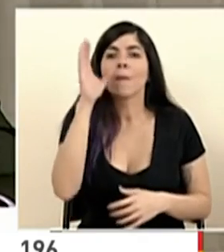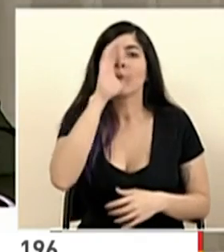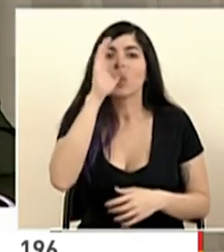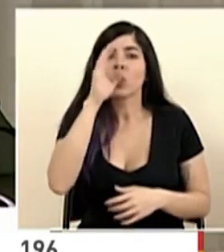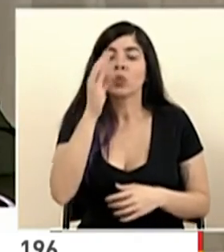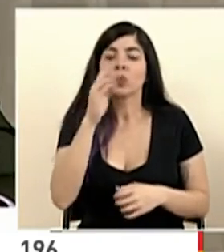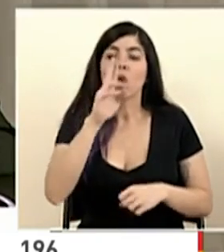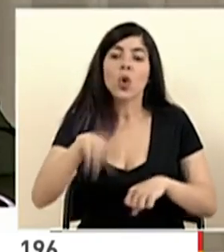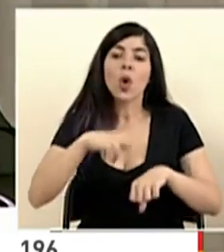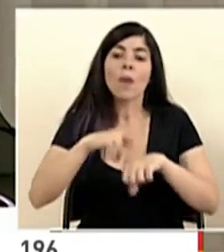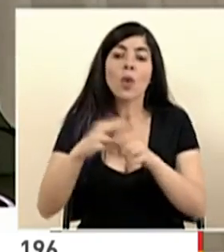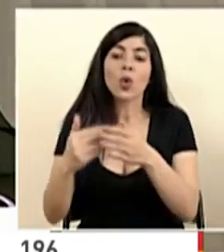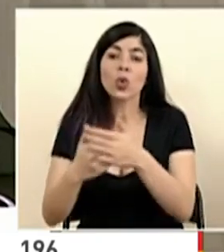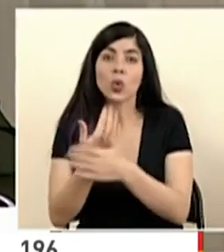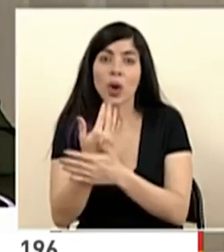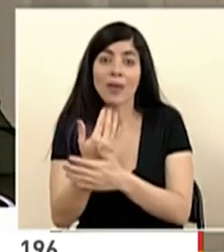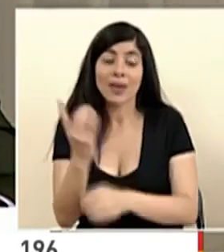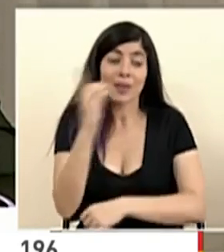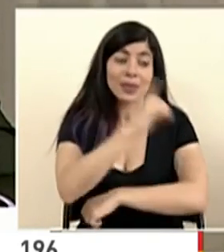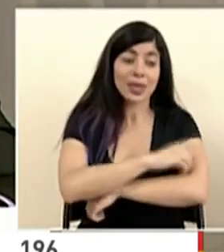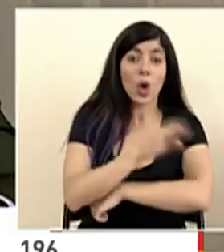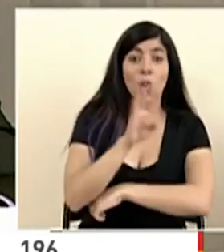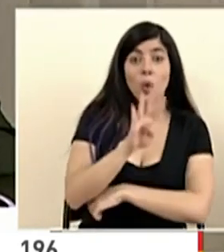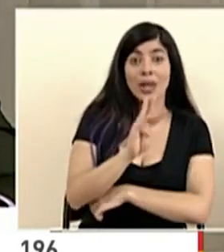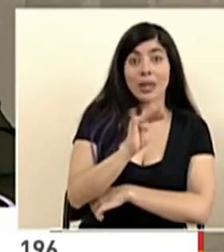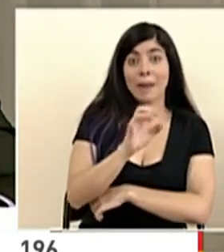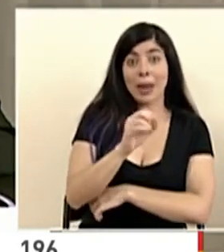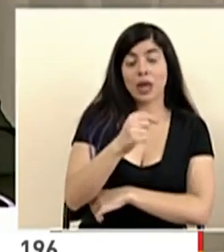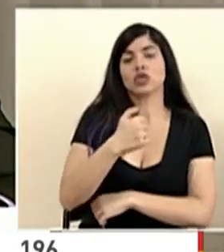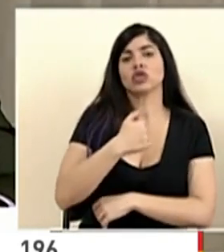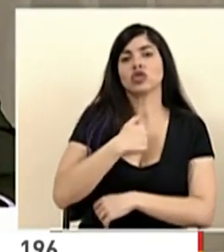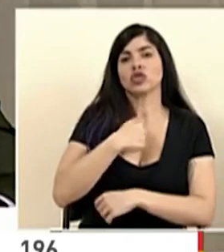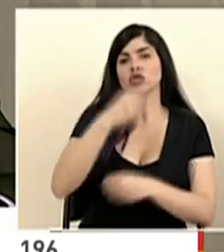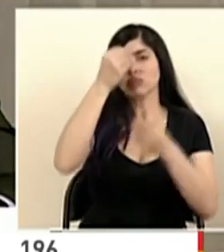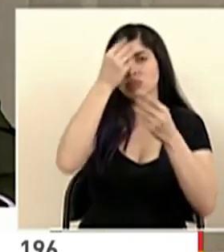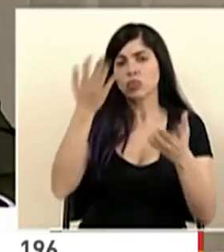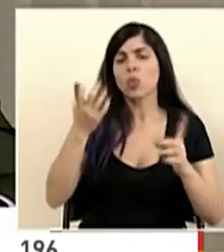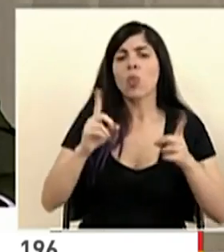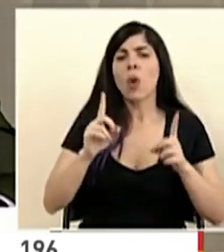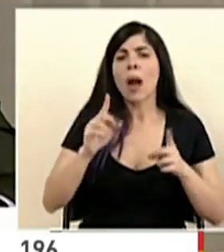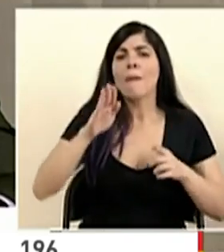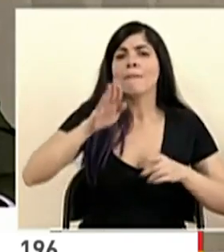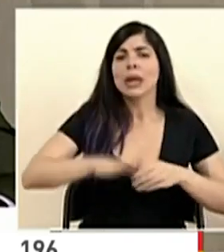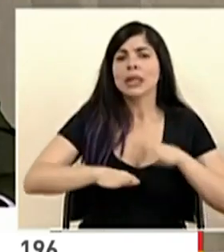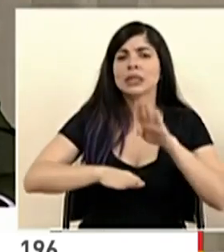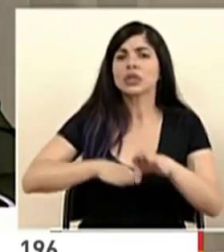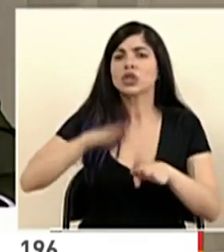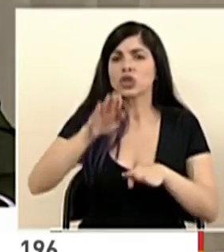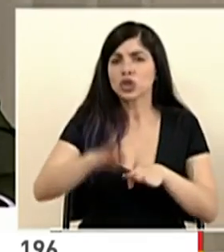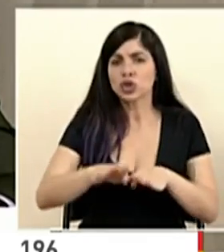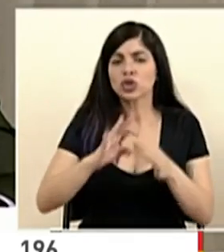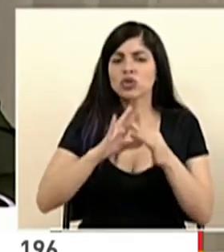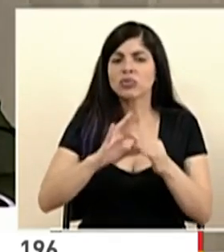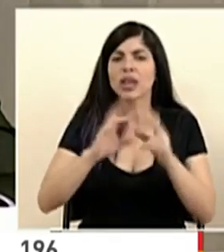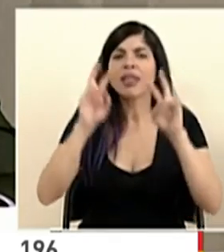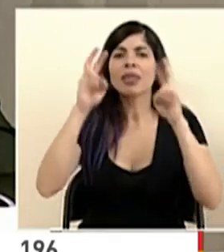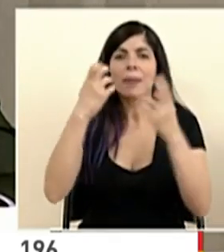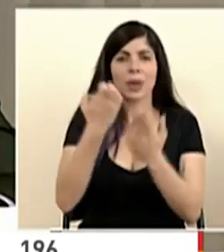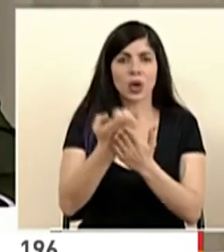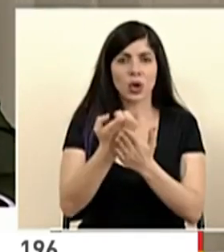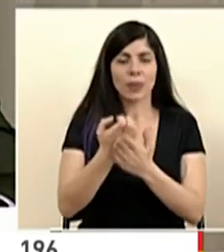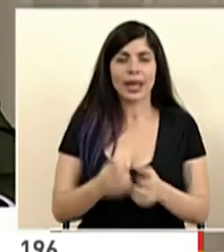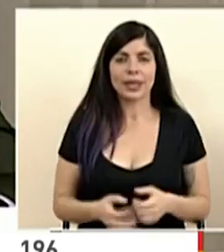nueva normalidad, y el día 4 de mayo anunciaré al país siguientes pasos, principalmente en materia